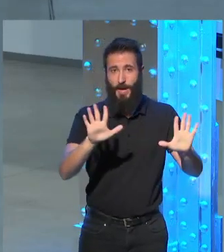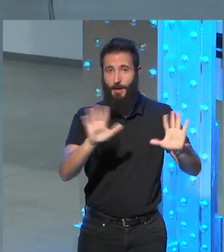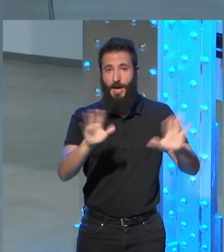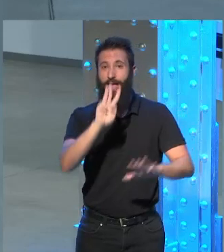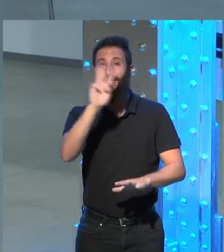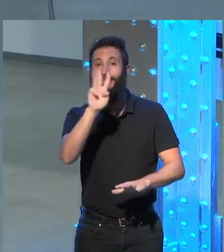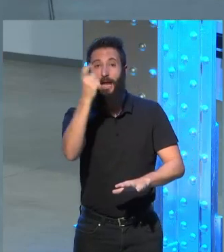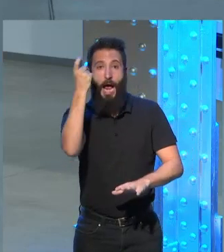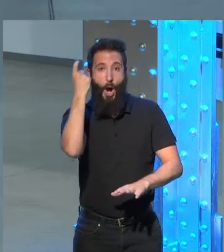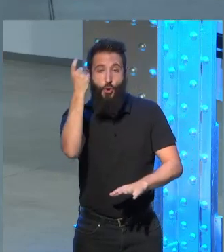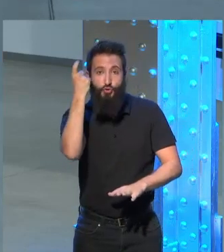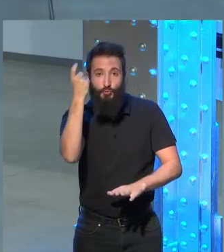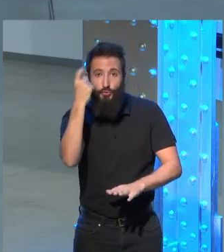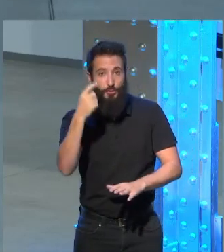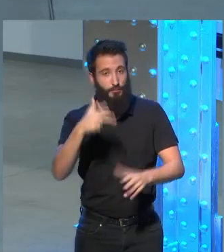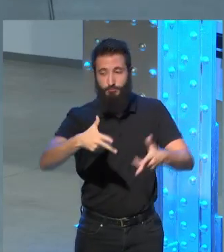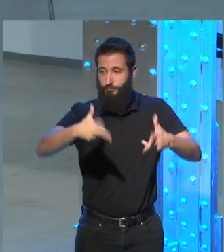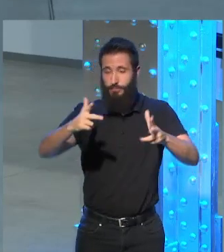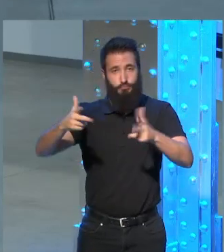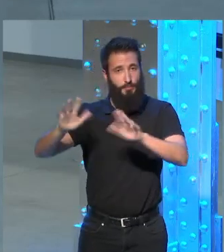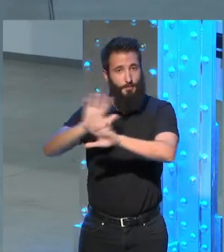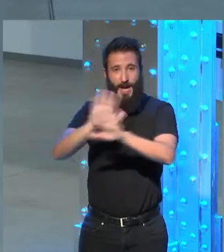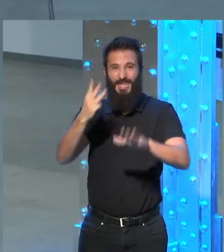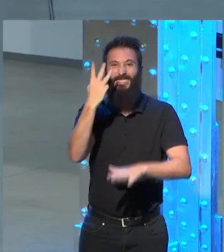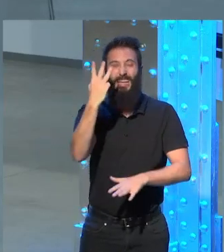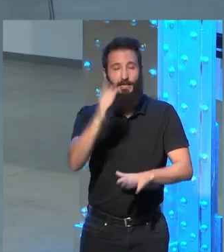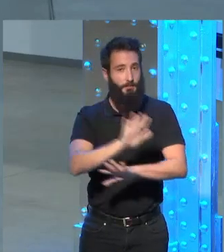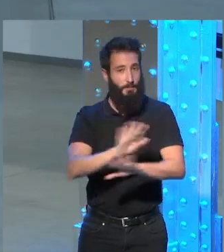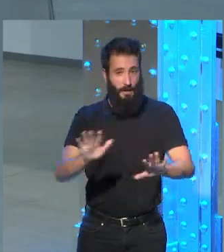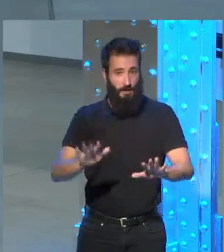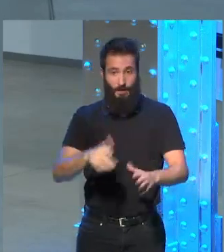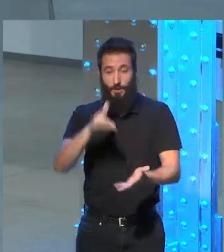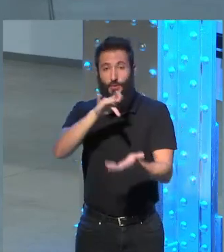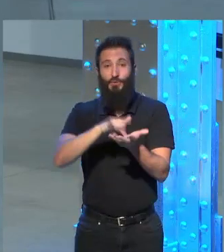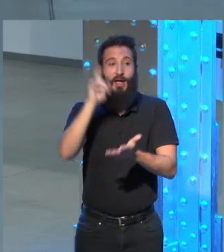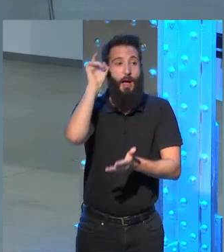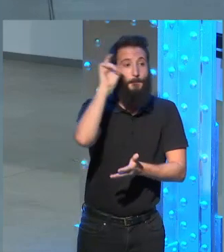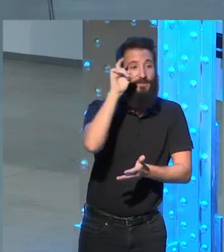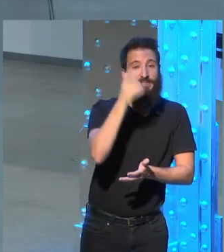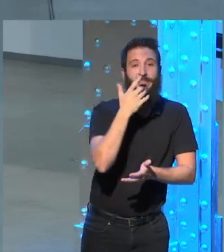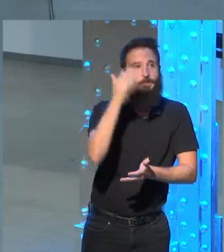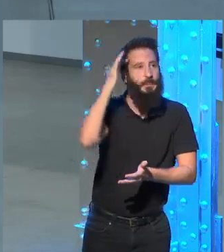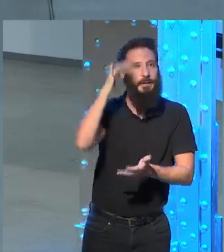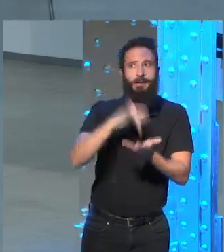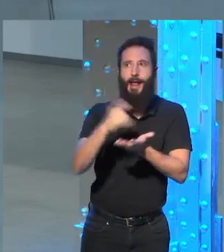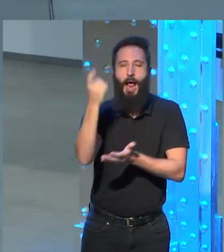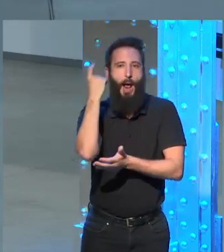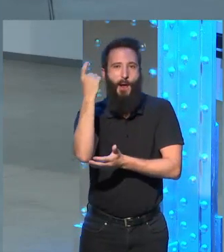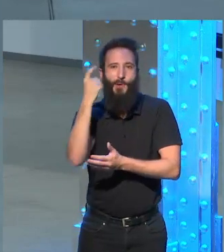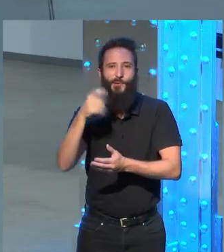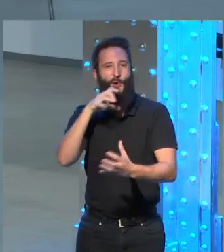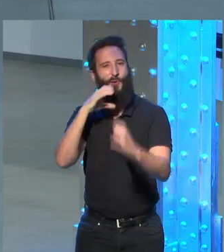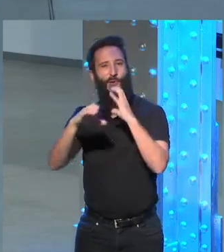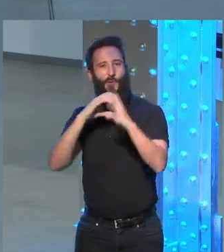más que tres alumnos libres. De tal manera que los profesores, pues, si los alumnos tienen una comunicación muy